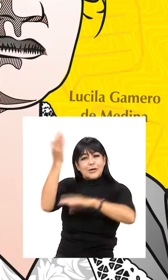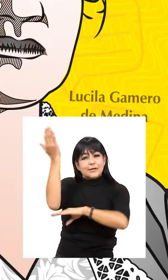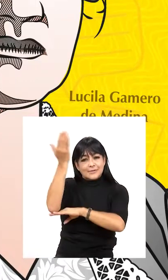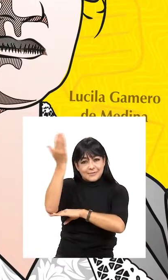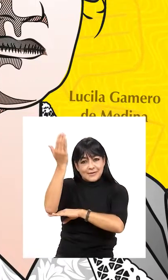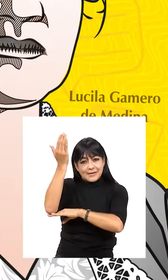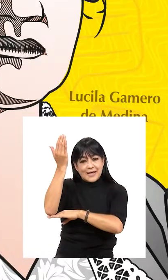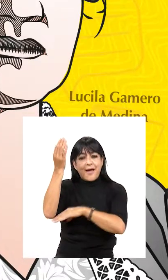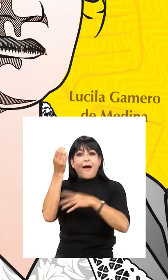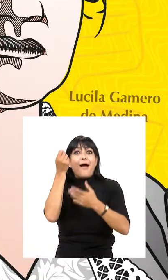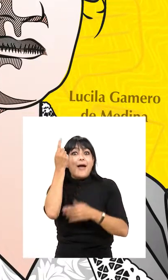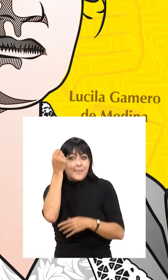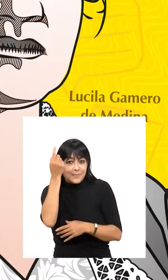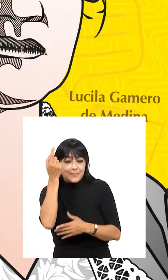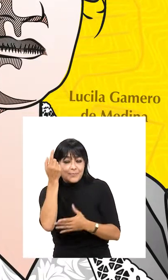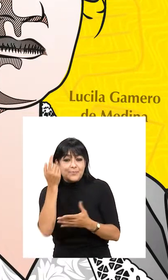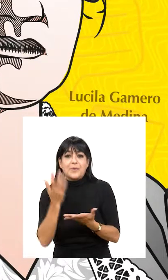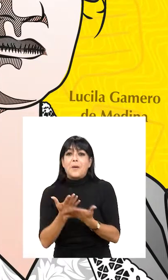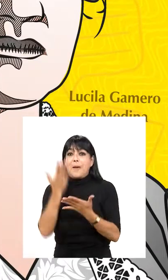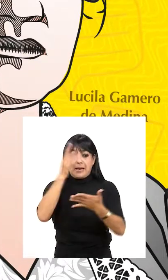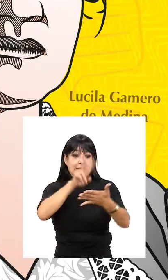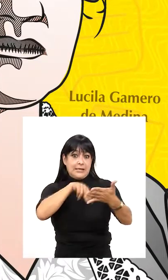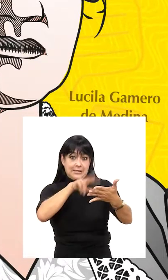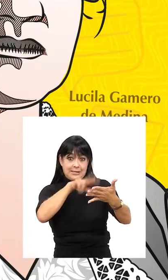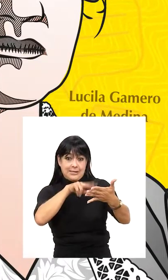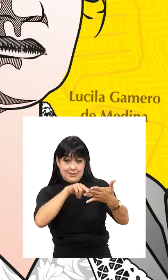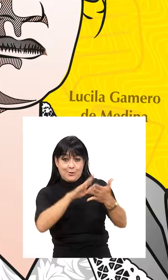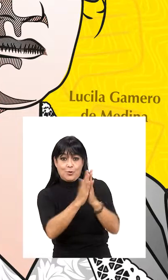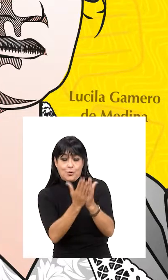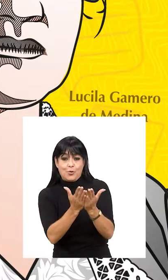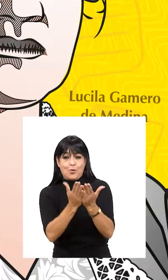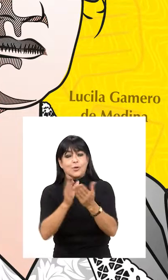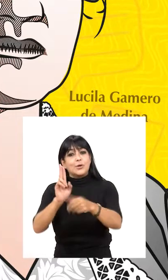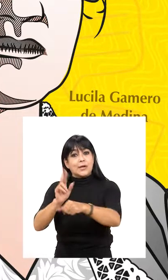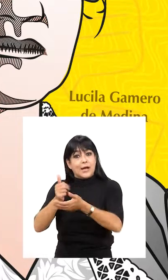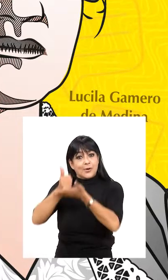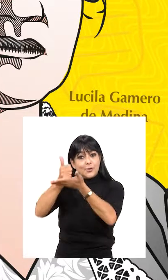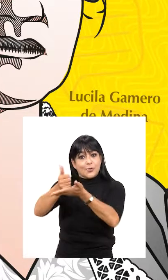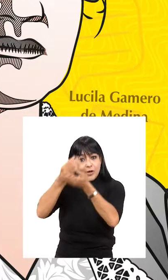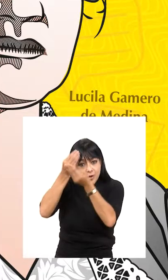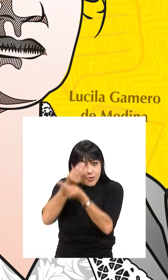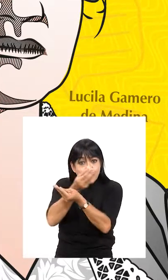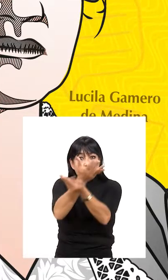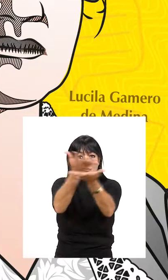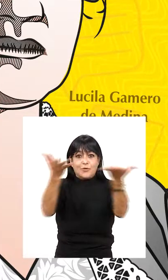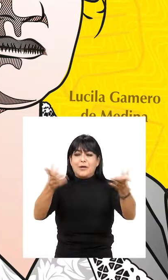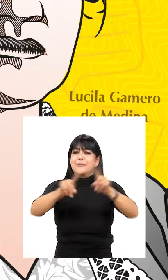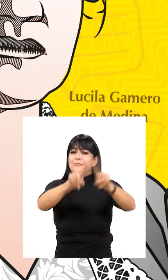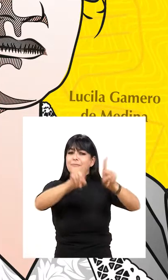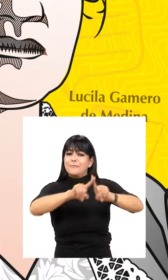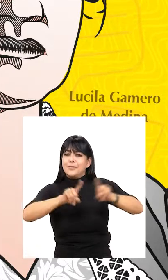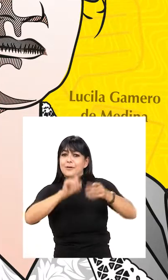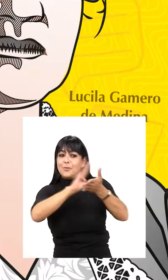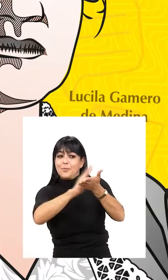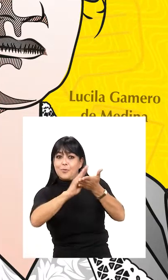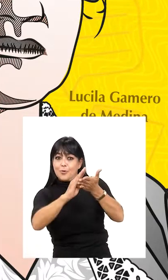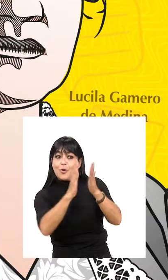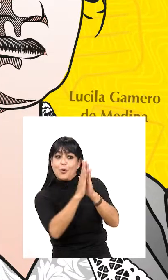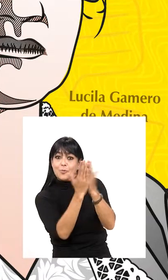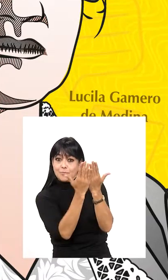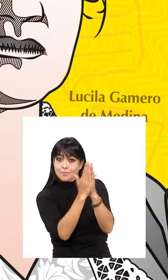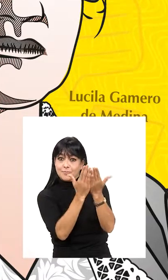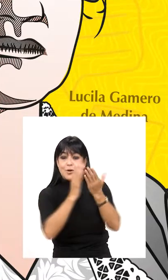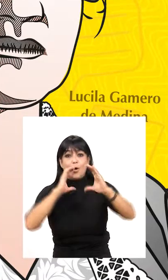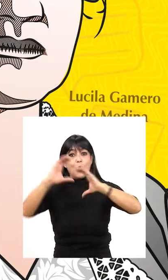expositivos y persuasivos, tanto literarios como funcionales e informativos, de varias fuentes como